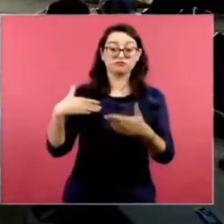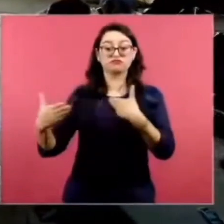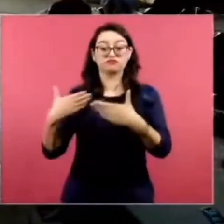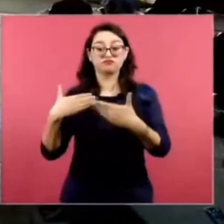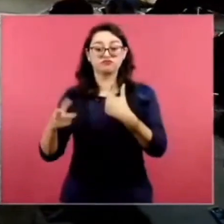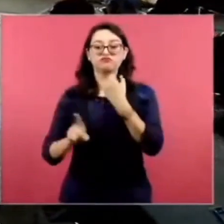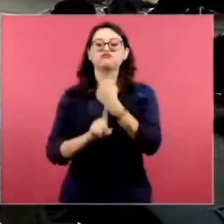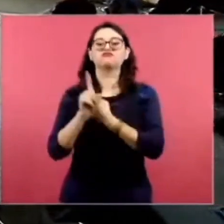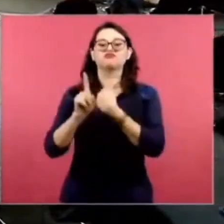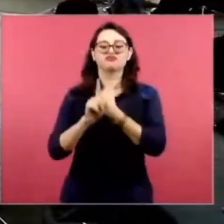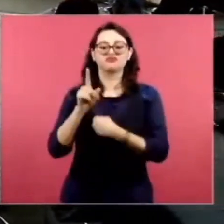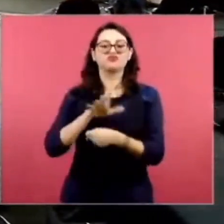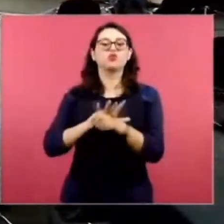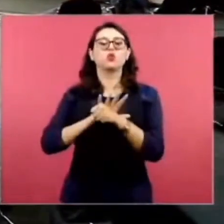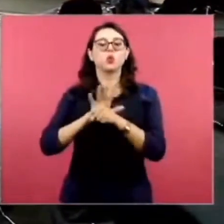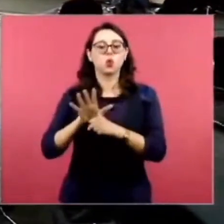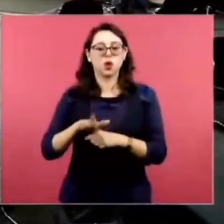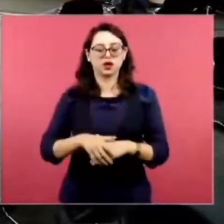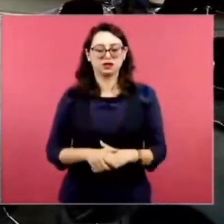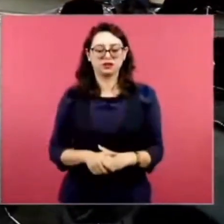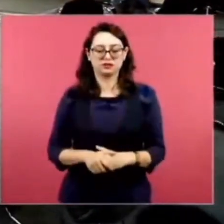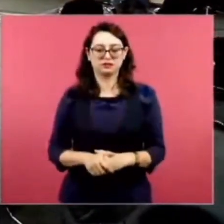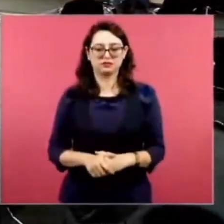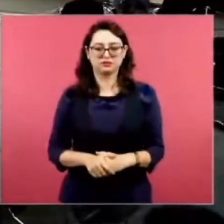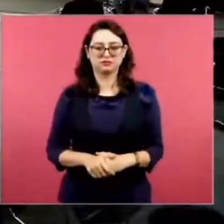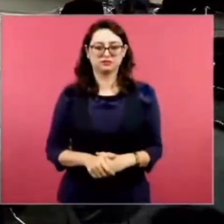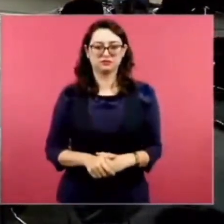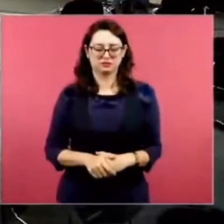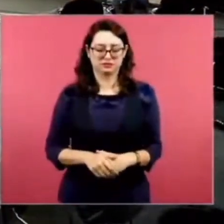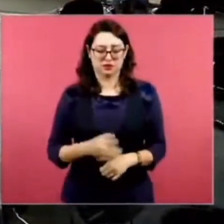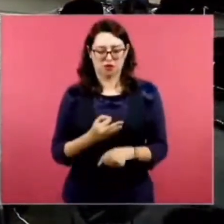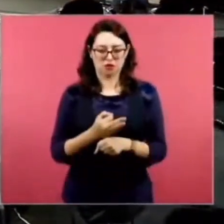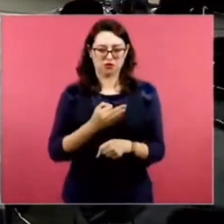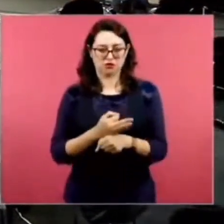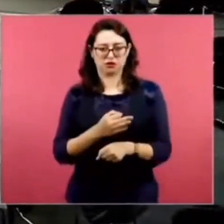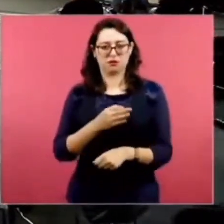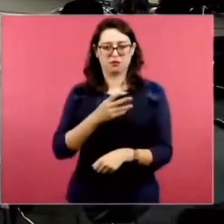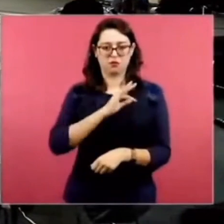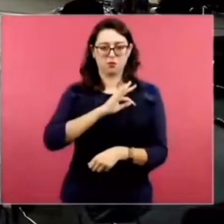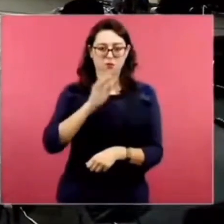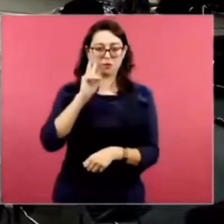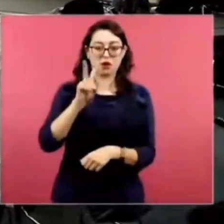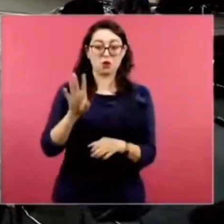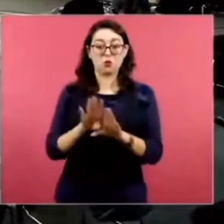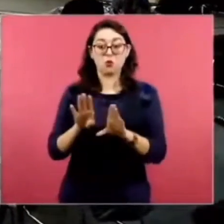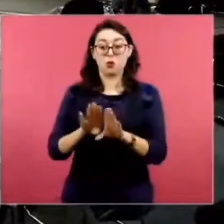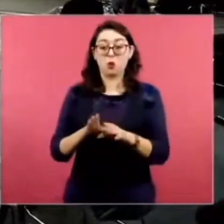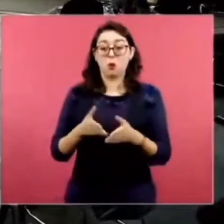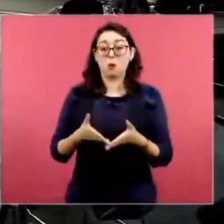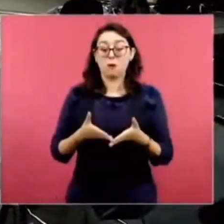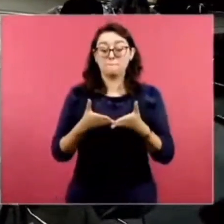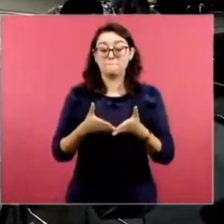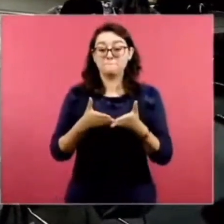actual, de los barcos que están